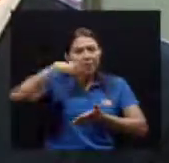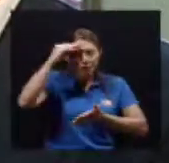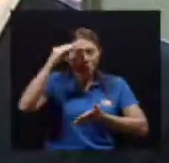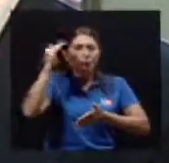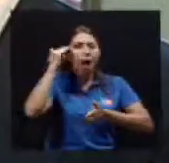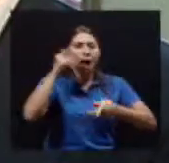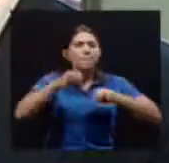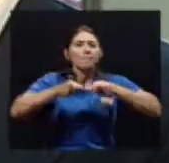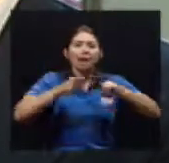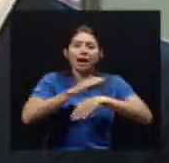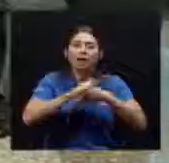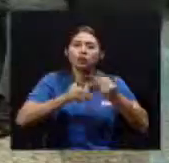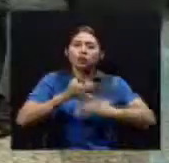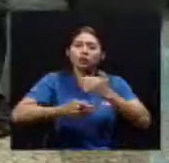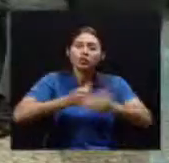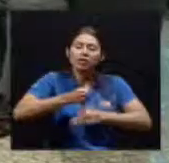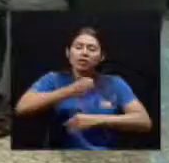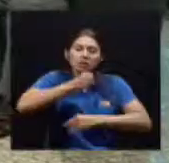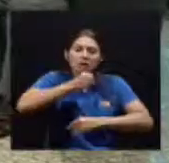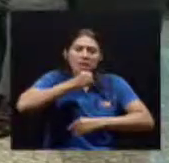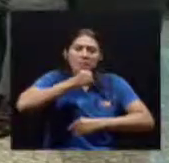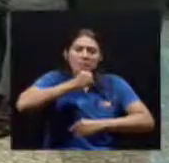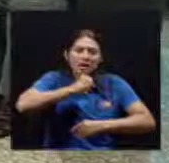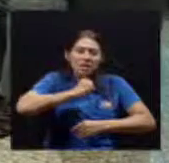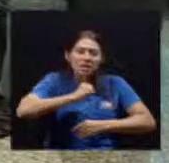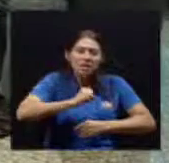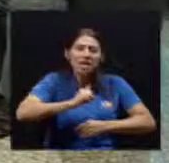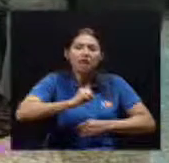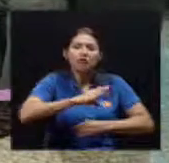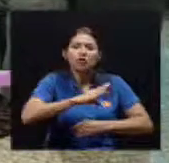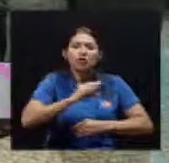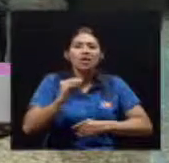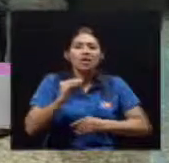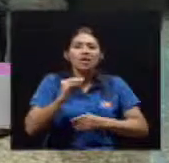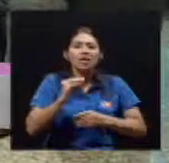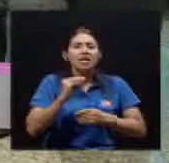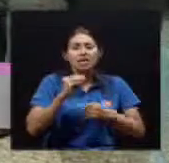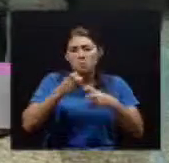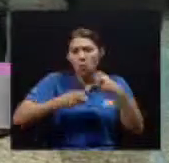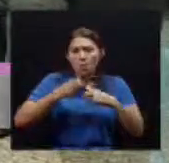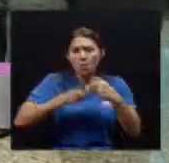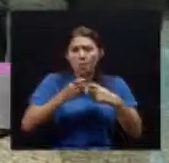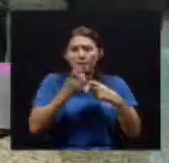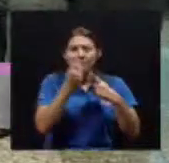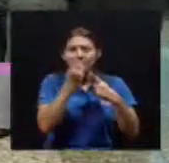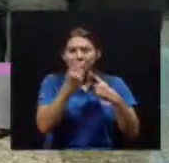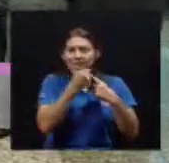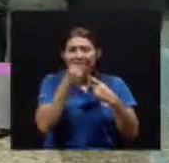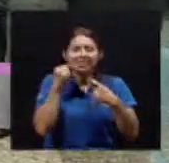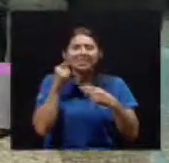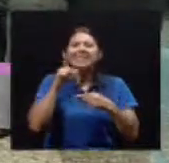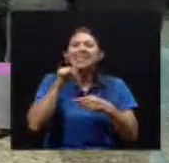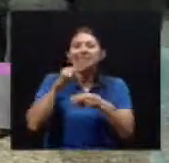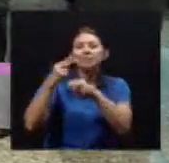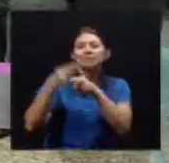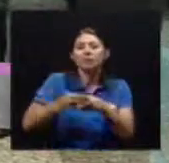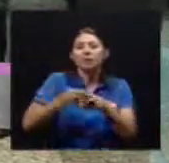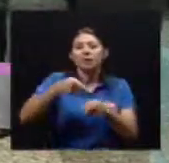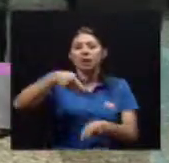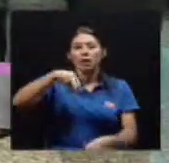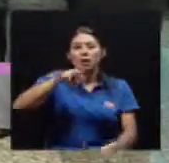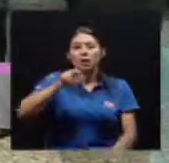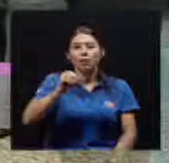Es el prostodoncista Es el encargado A asistir A esas personas Qué pena